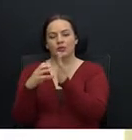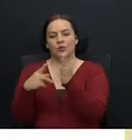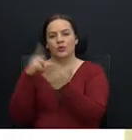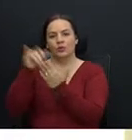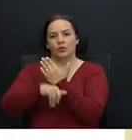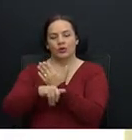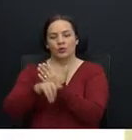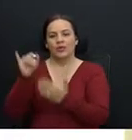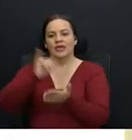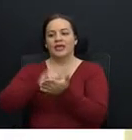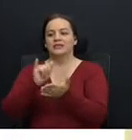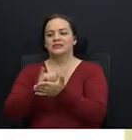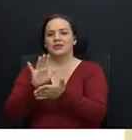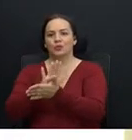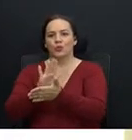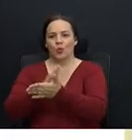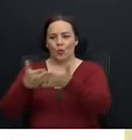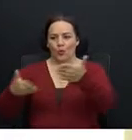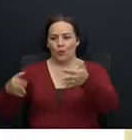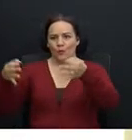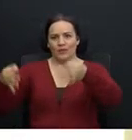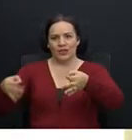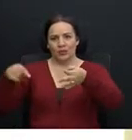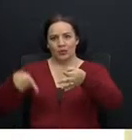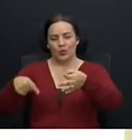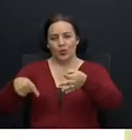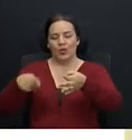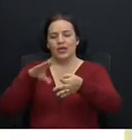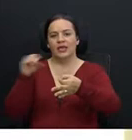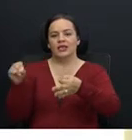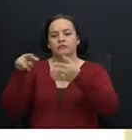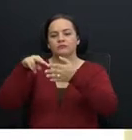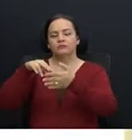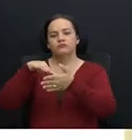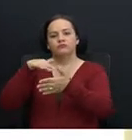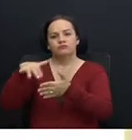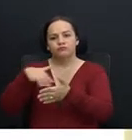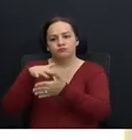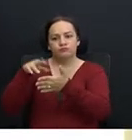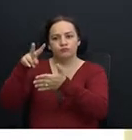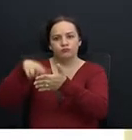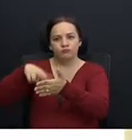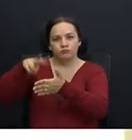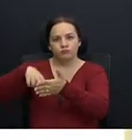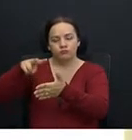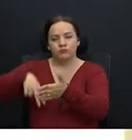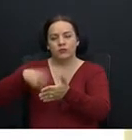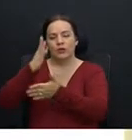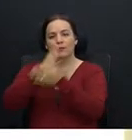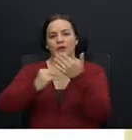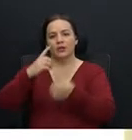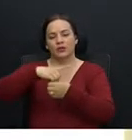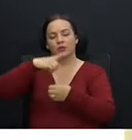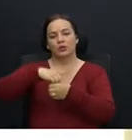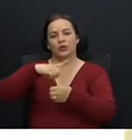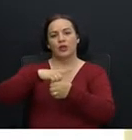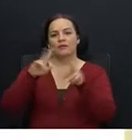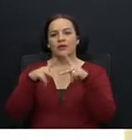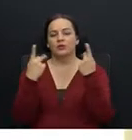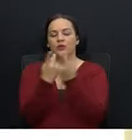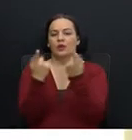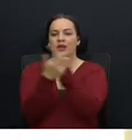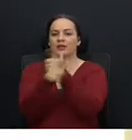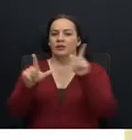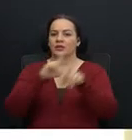Ese documento ha sido objeto de una cuidadosa lectura por parte de los diputados de la fracción del Partido de